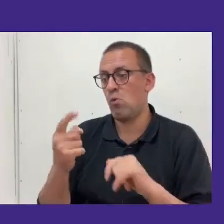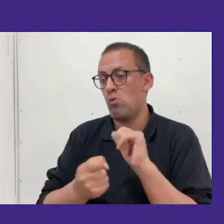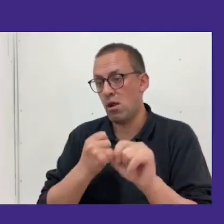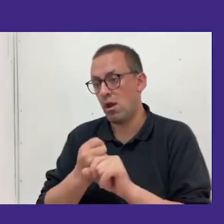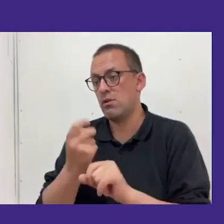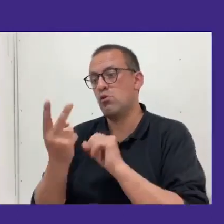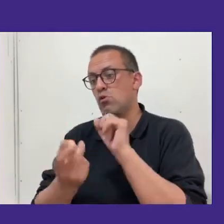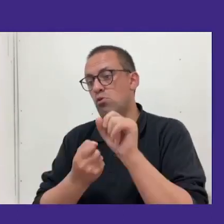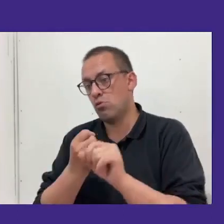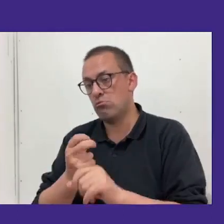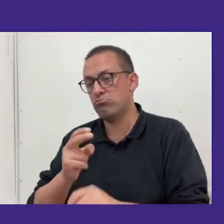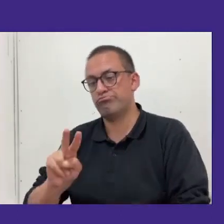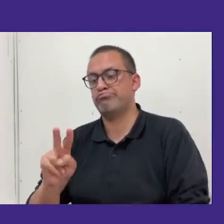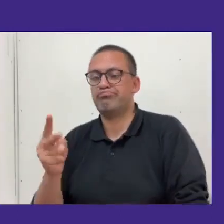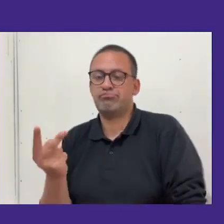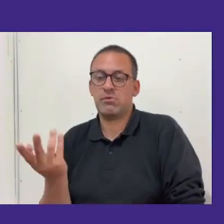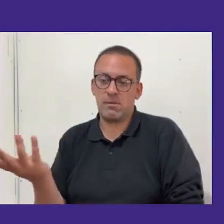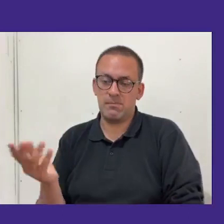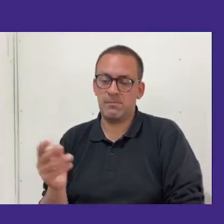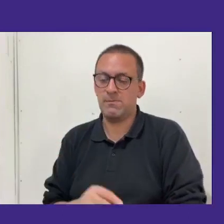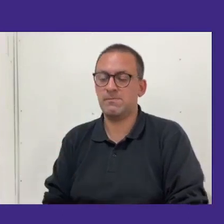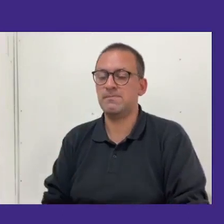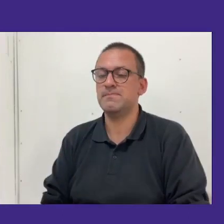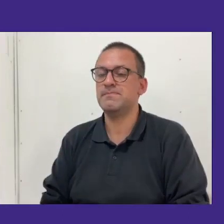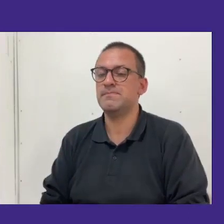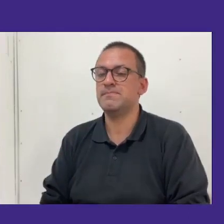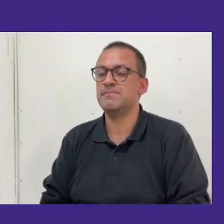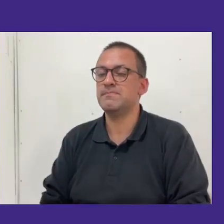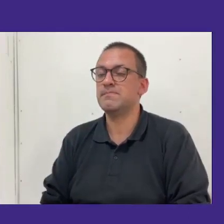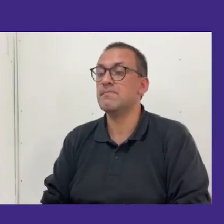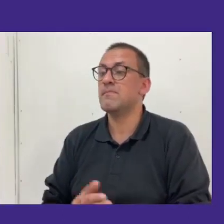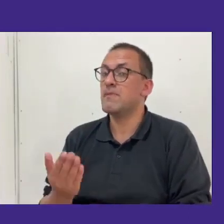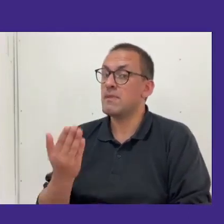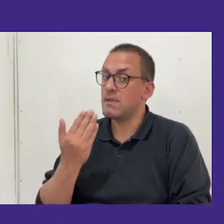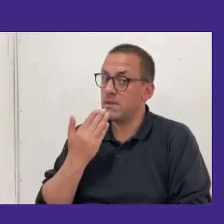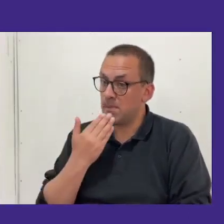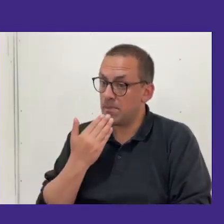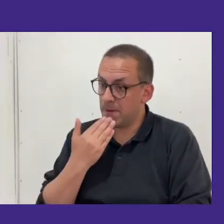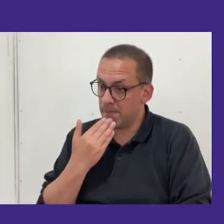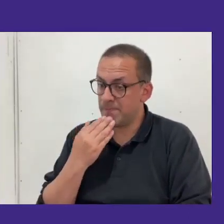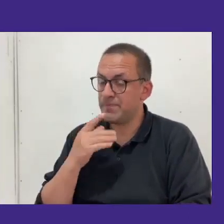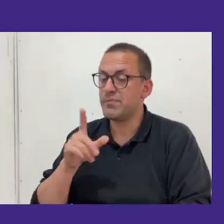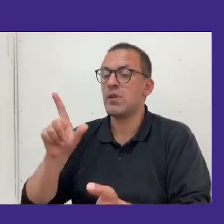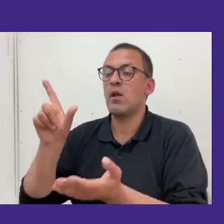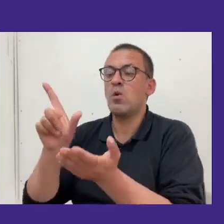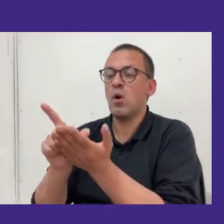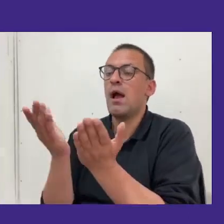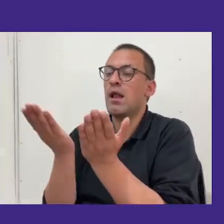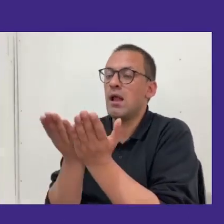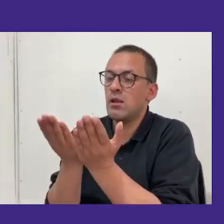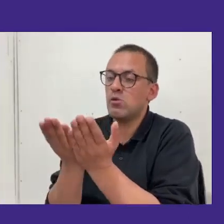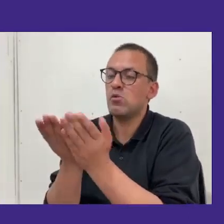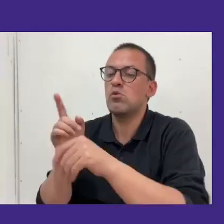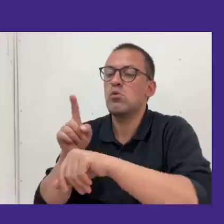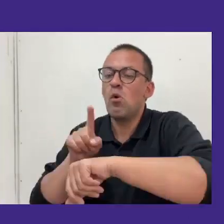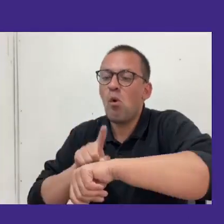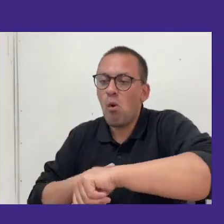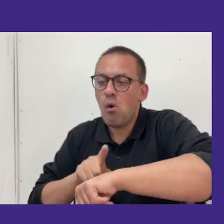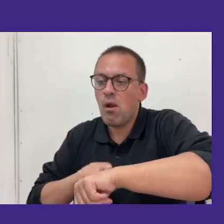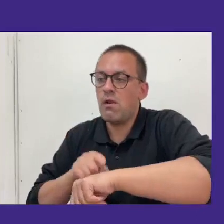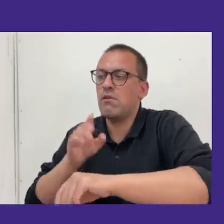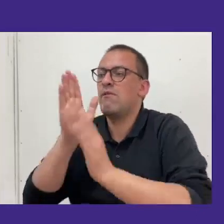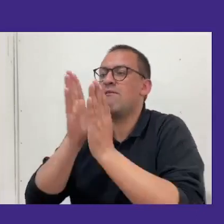más haya que actualizar. También revisamos espacios de estudios cuáles son los horarios y la disponibilidad de las